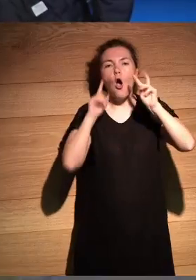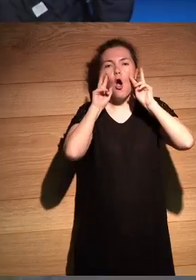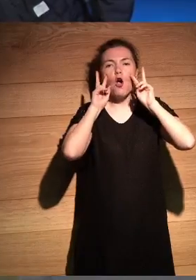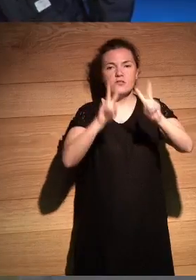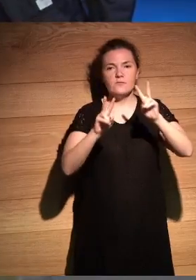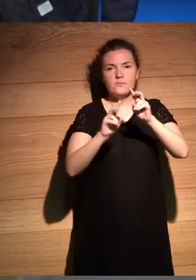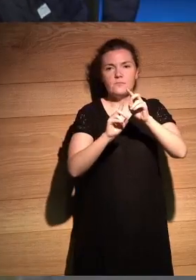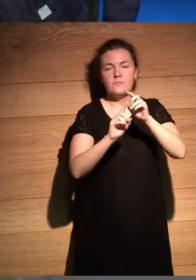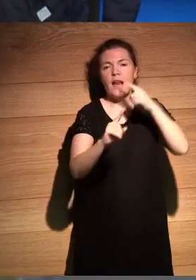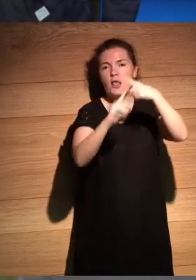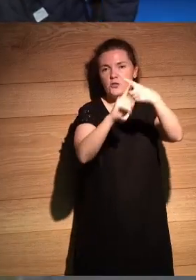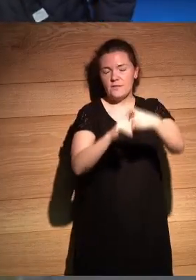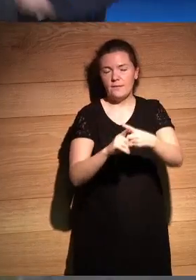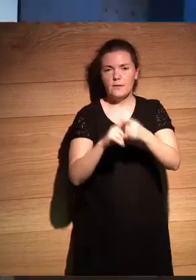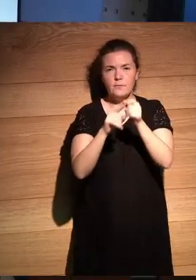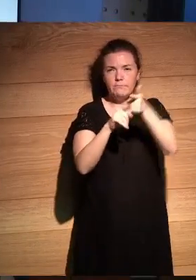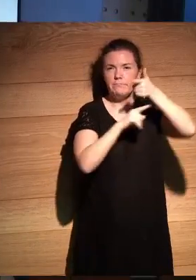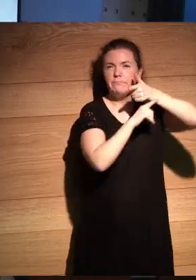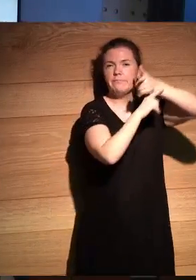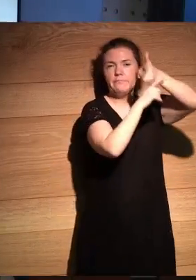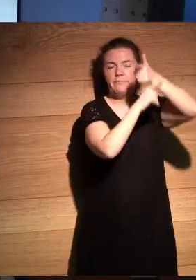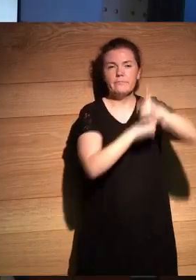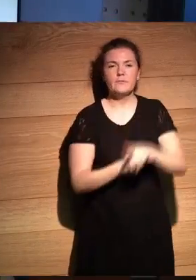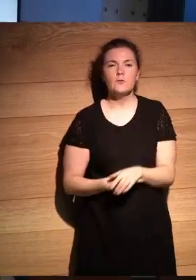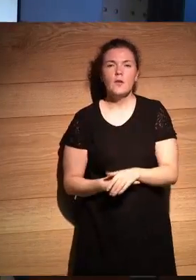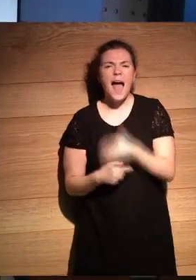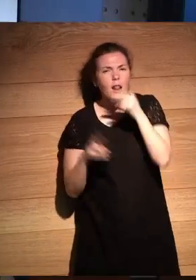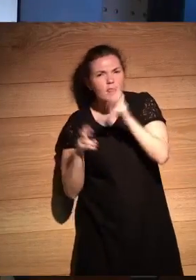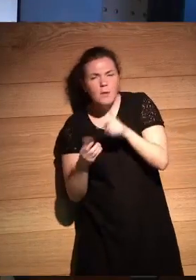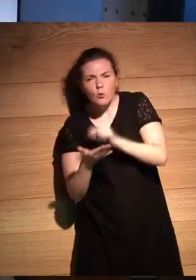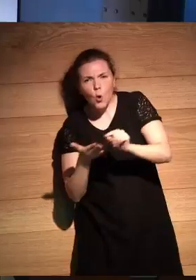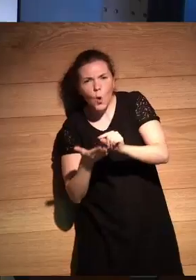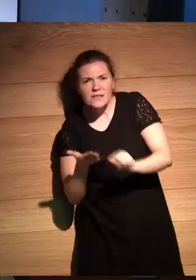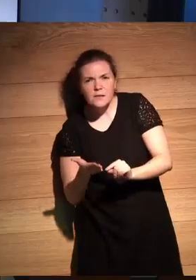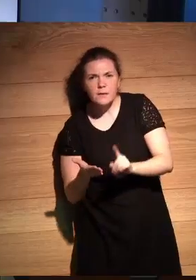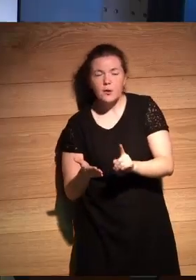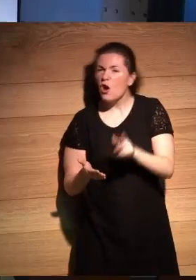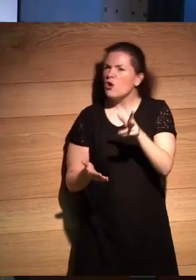Rodrigo ¿algo que tú te hayas determinado? ¿no se oye?